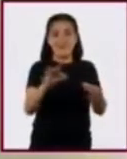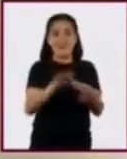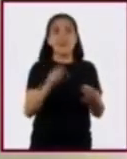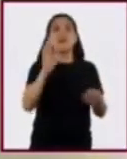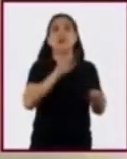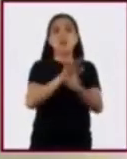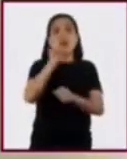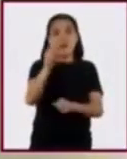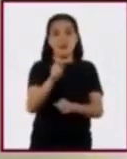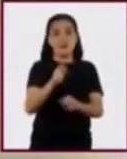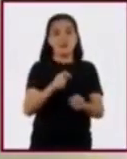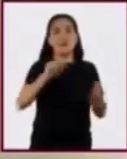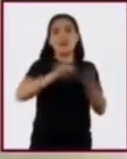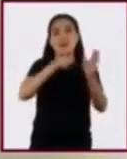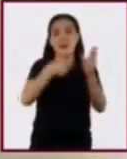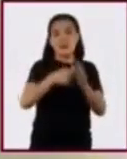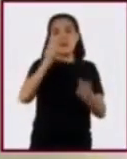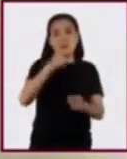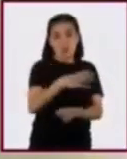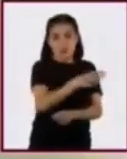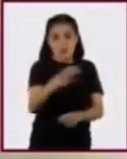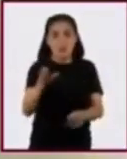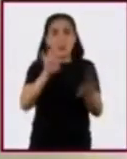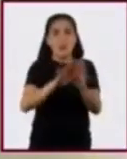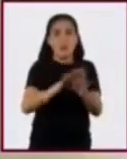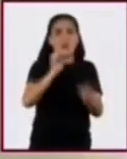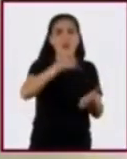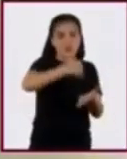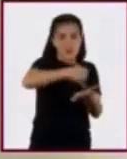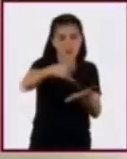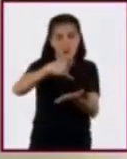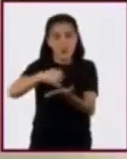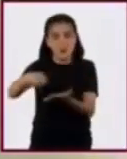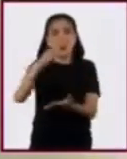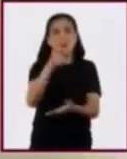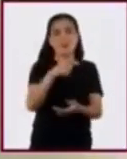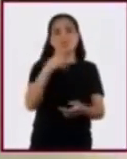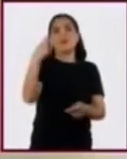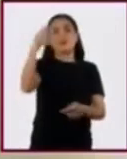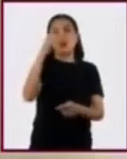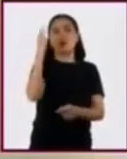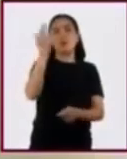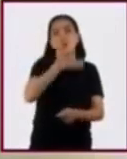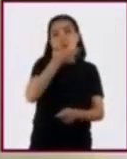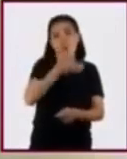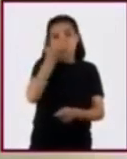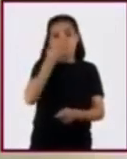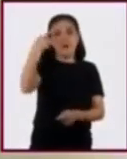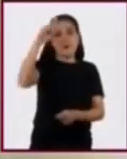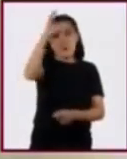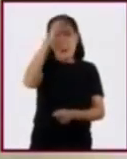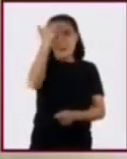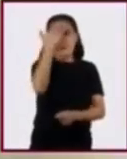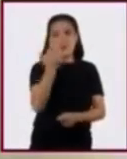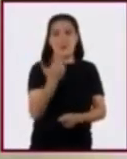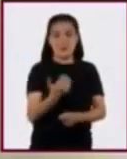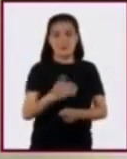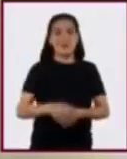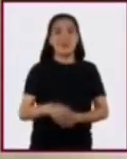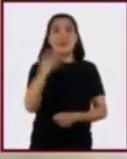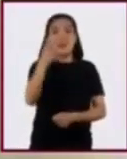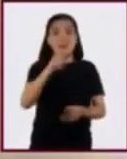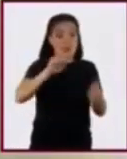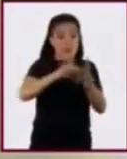técnicas de cultivo en chinampas utilizadas por la cultura mexica. Estas técnicas de